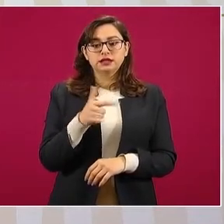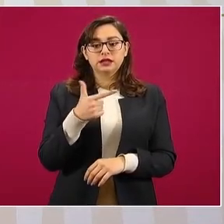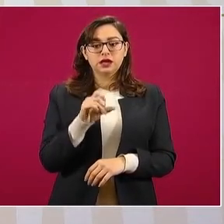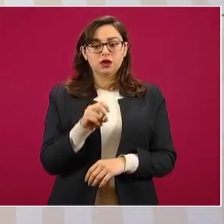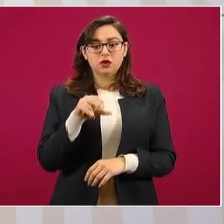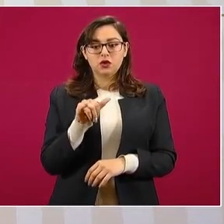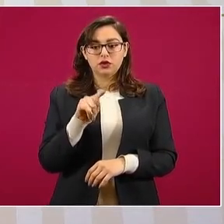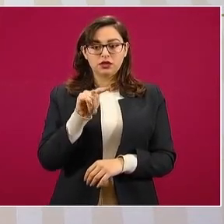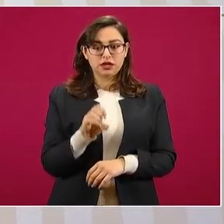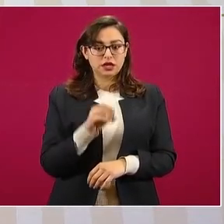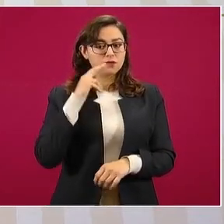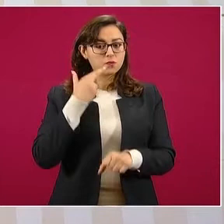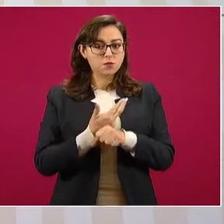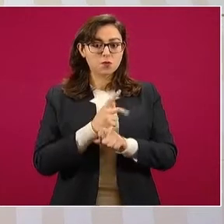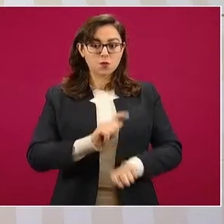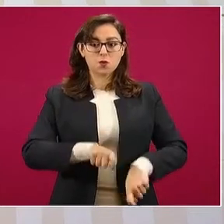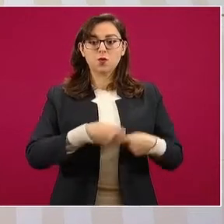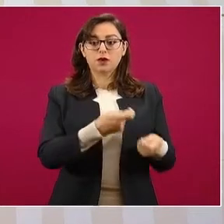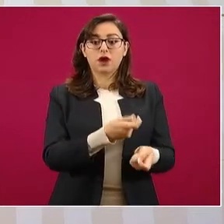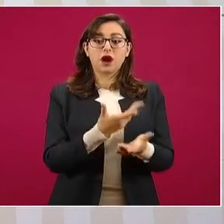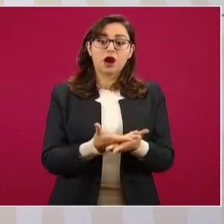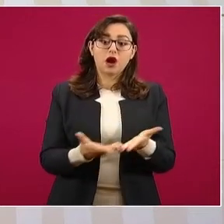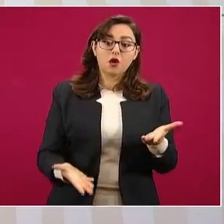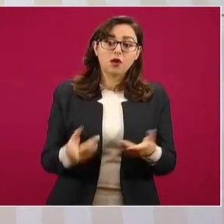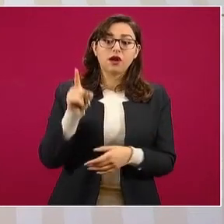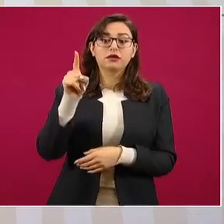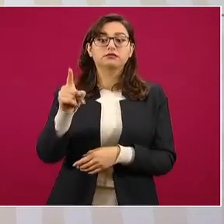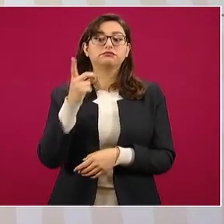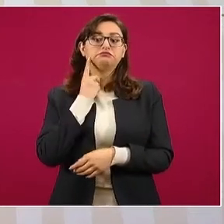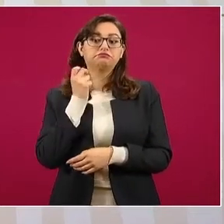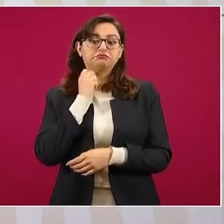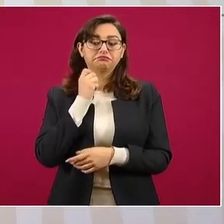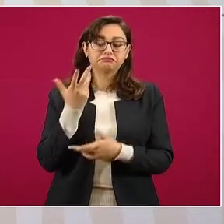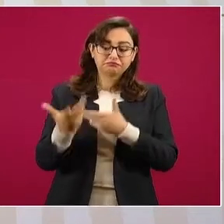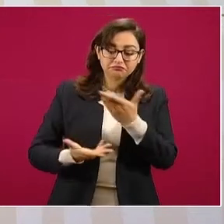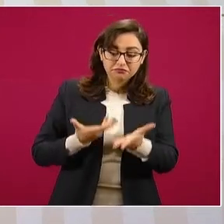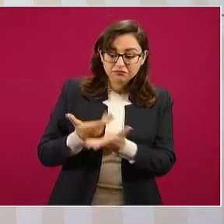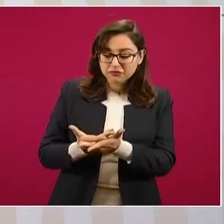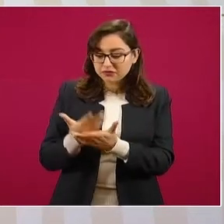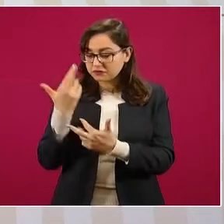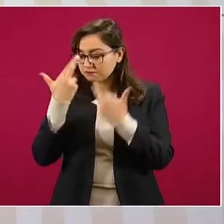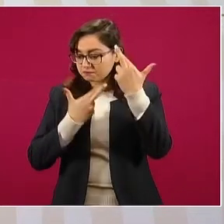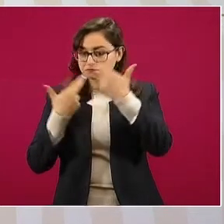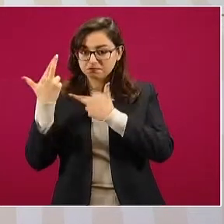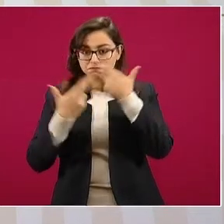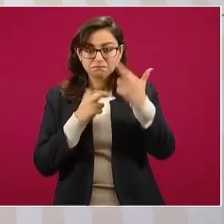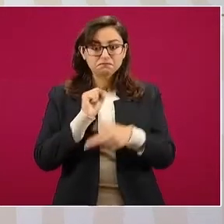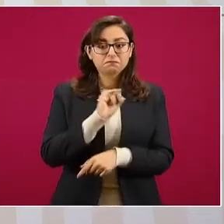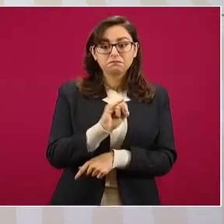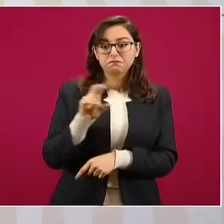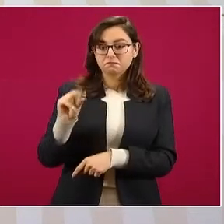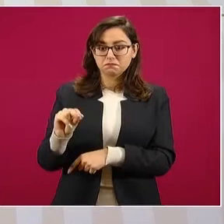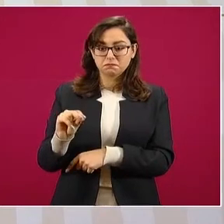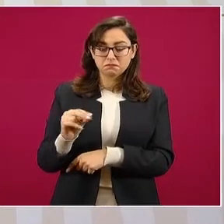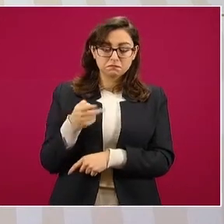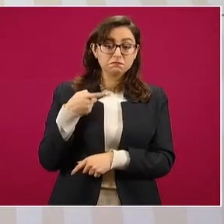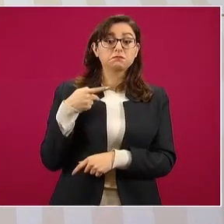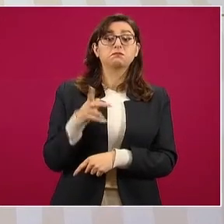Entonces, van los legisladores a revisar lo que se está proponiendo. Pero yo respaldo